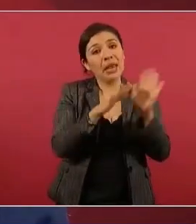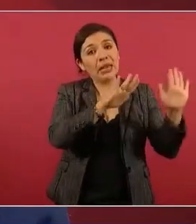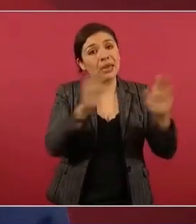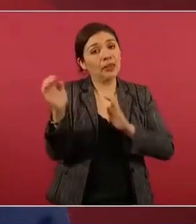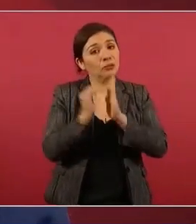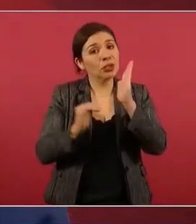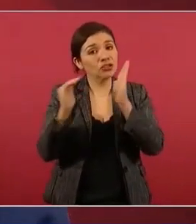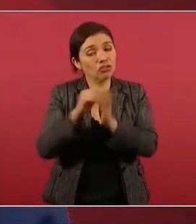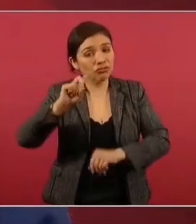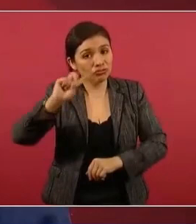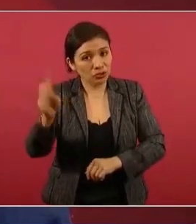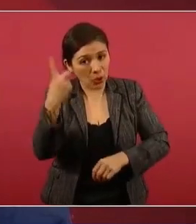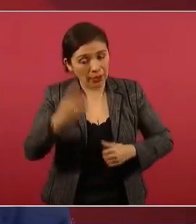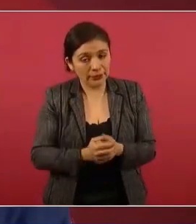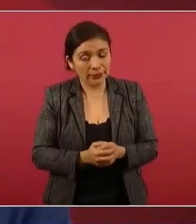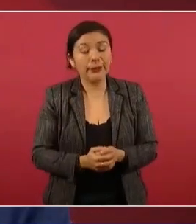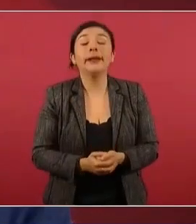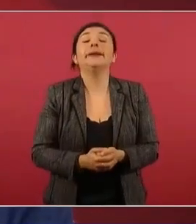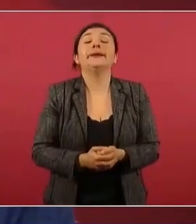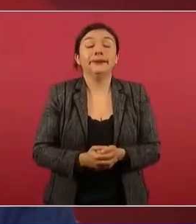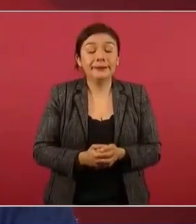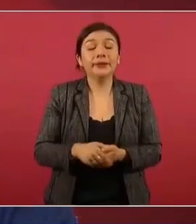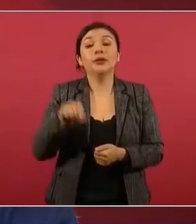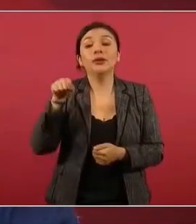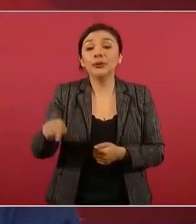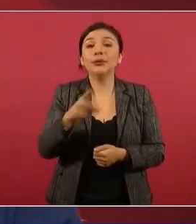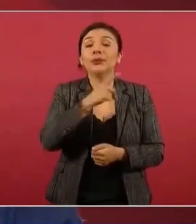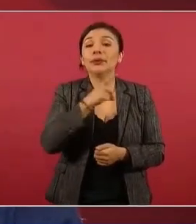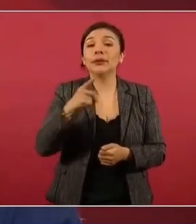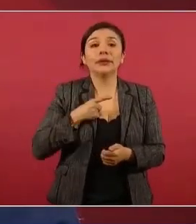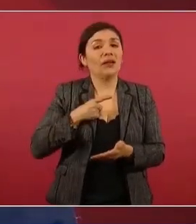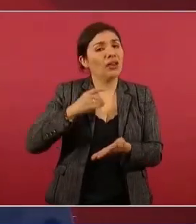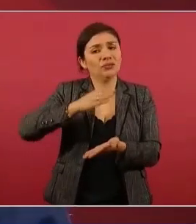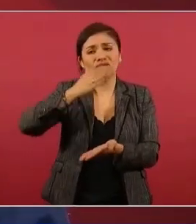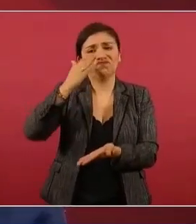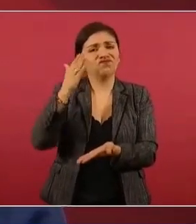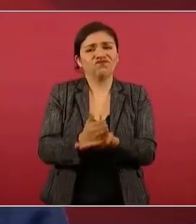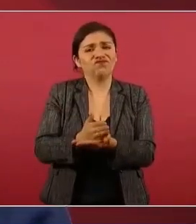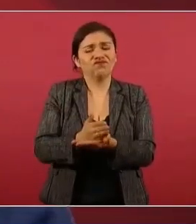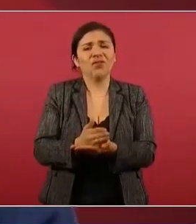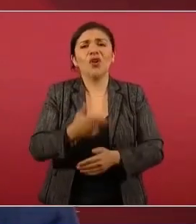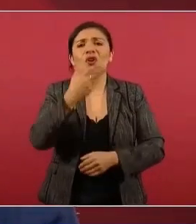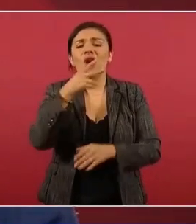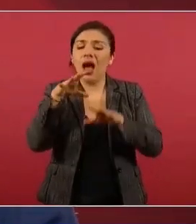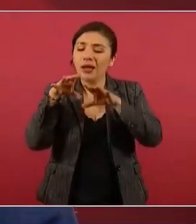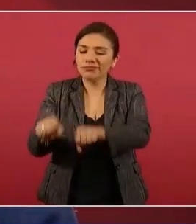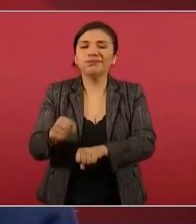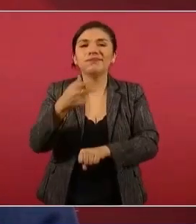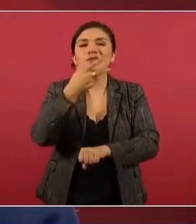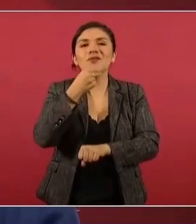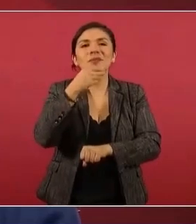detengas a Caro Quintero,